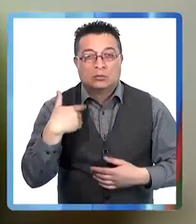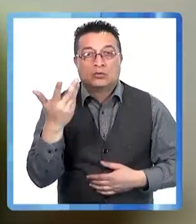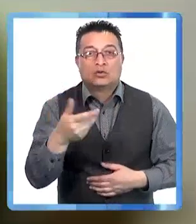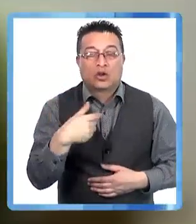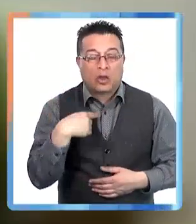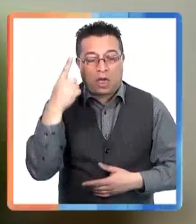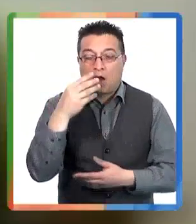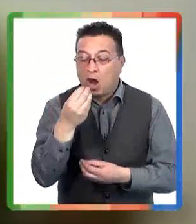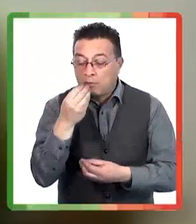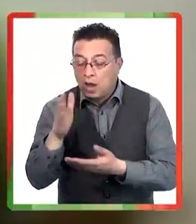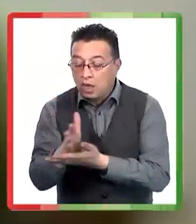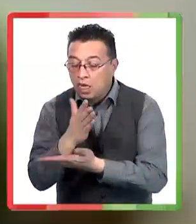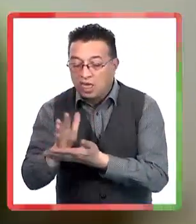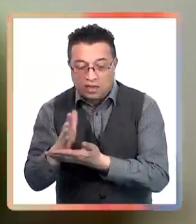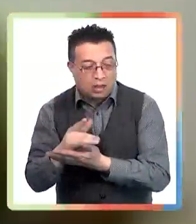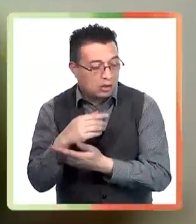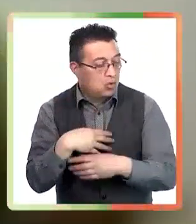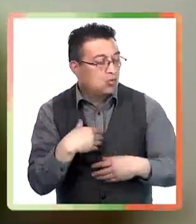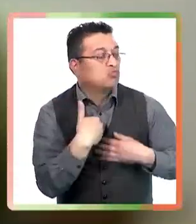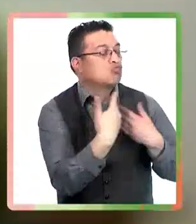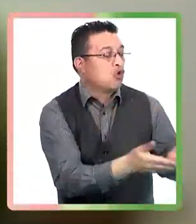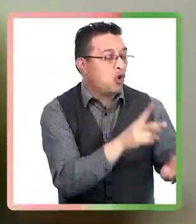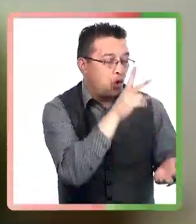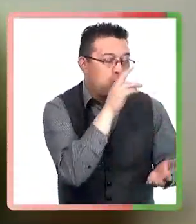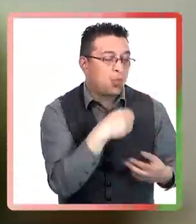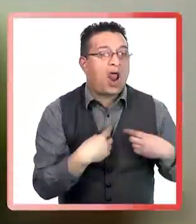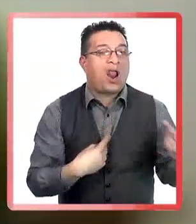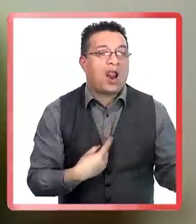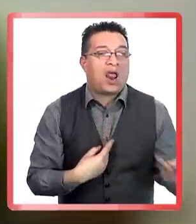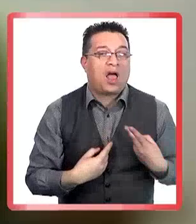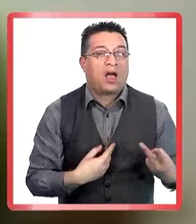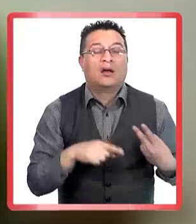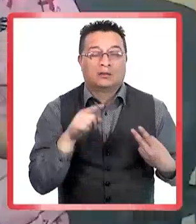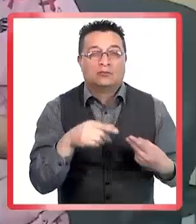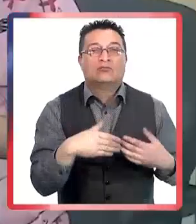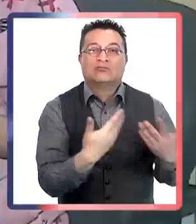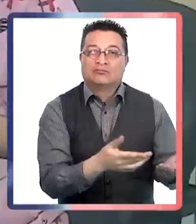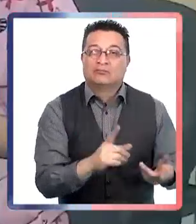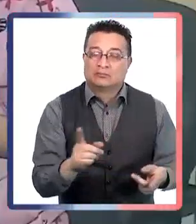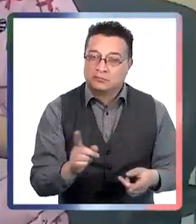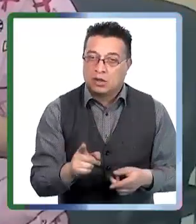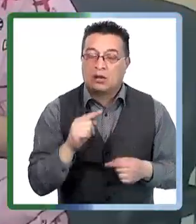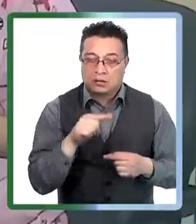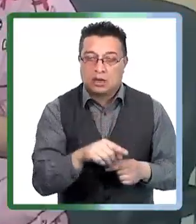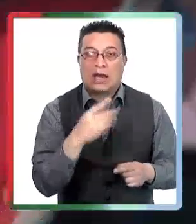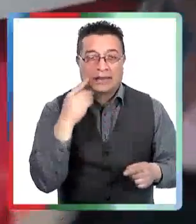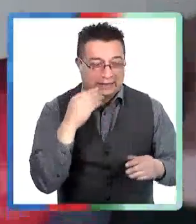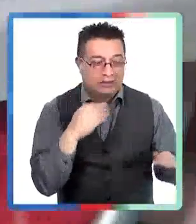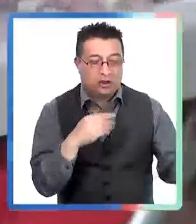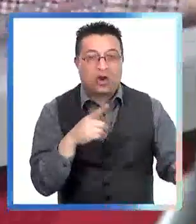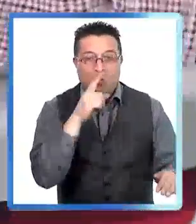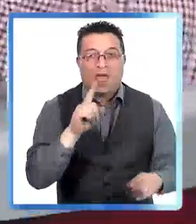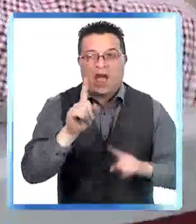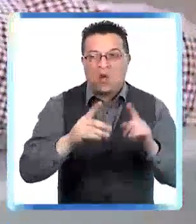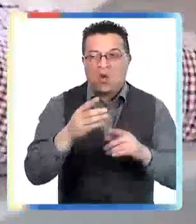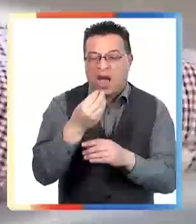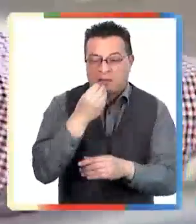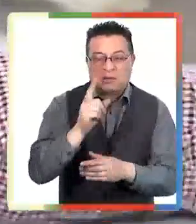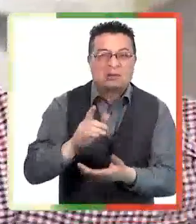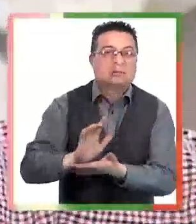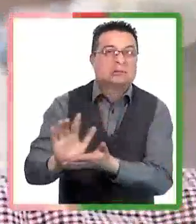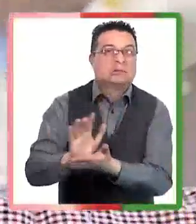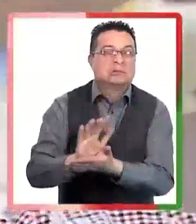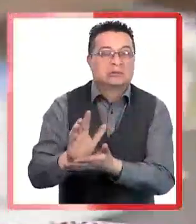nuestra selectividad a los niños. Uno. Dos. También se ha demostrado que los niños tienen lo que se llama neofobia de algunos